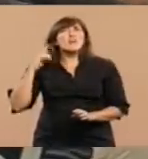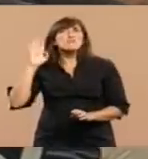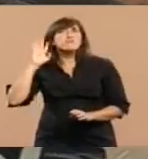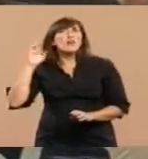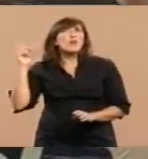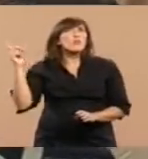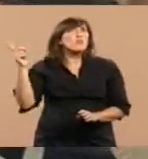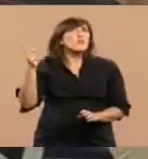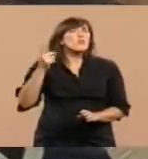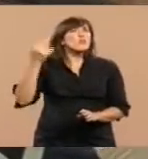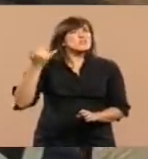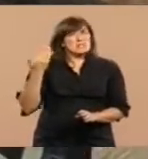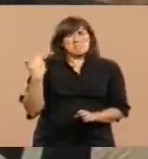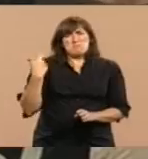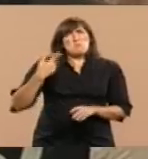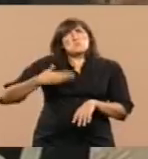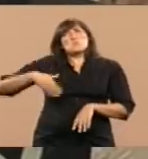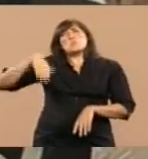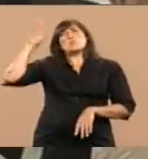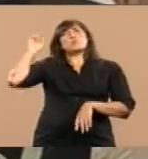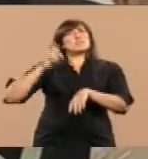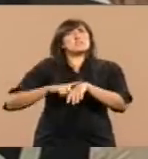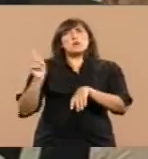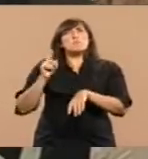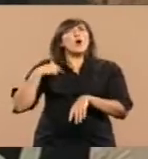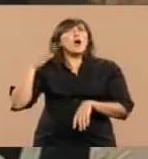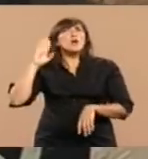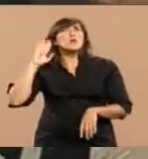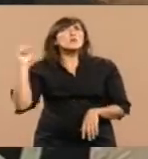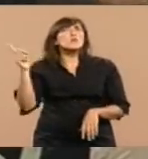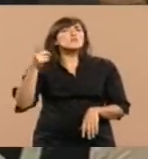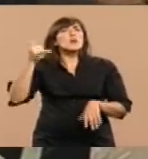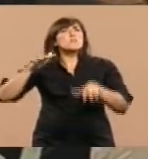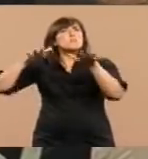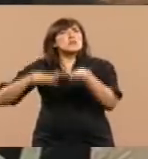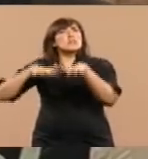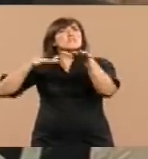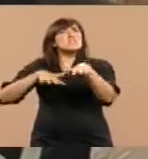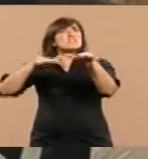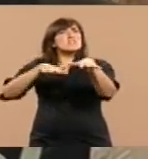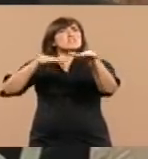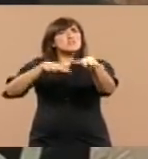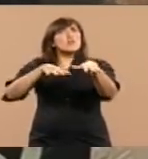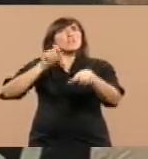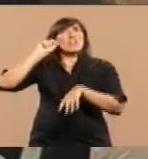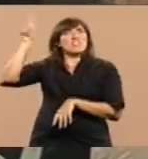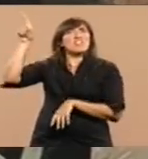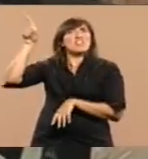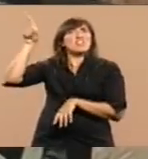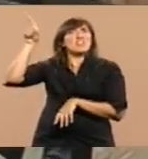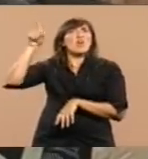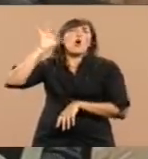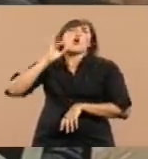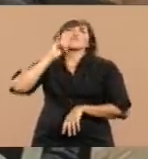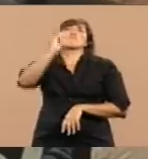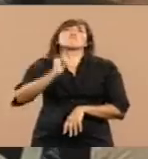tiempo algunas acciones y algunas manifestaciones de dirigentes del Reino Unido, de autoridades